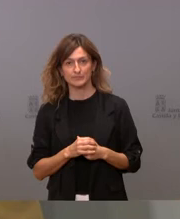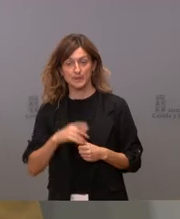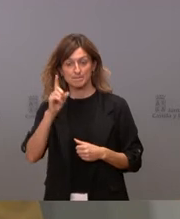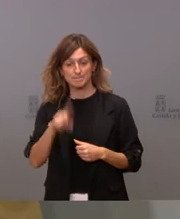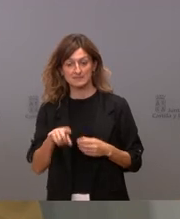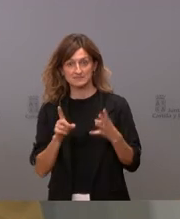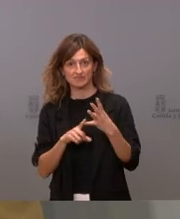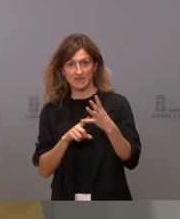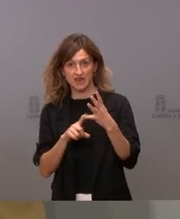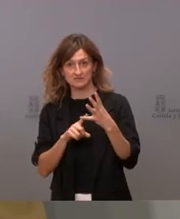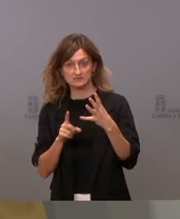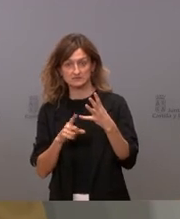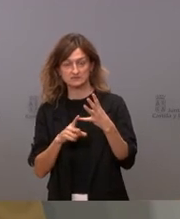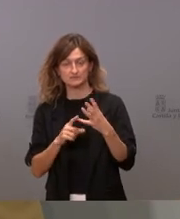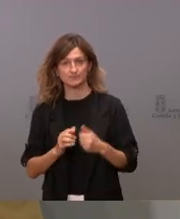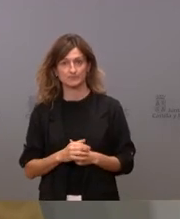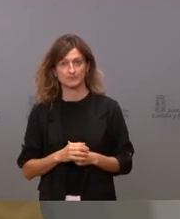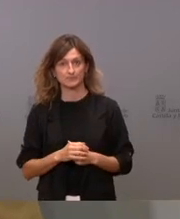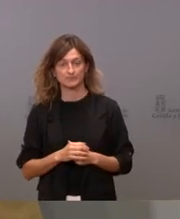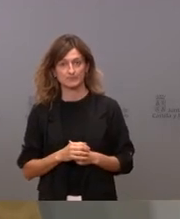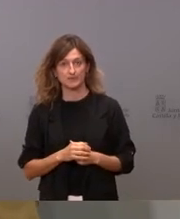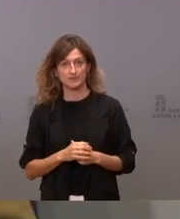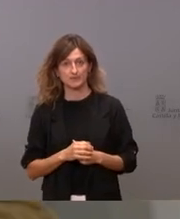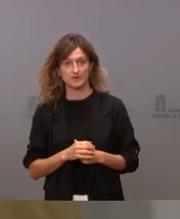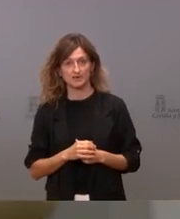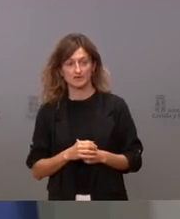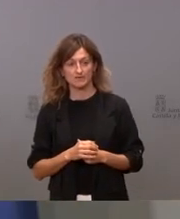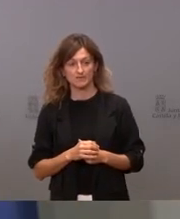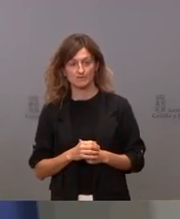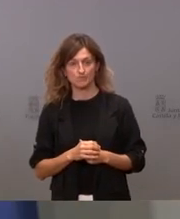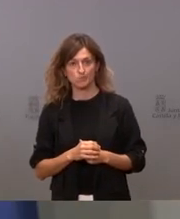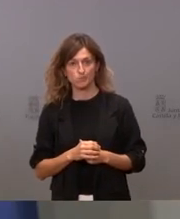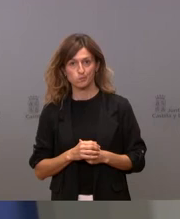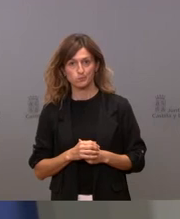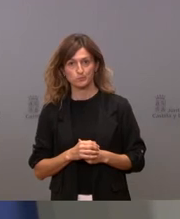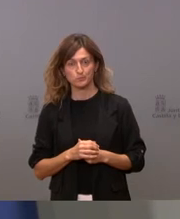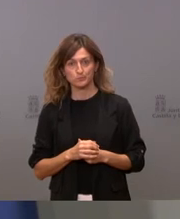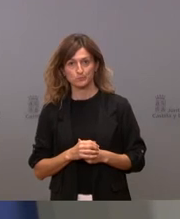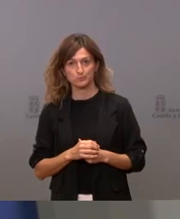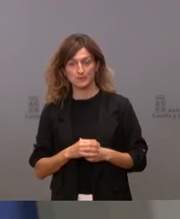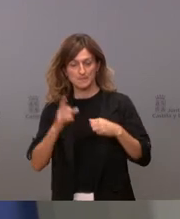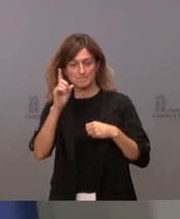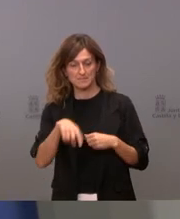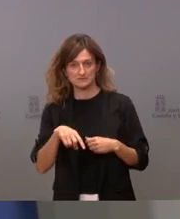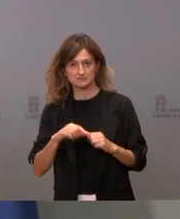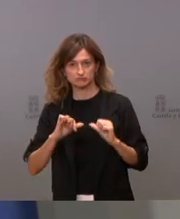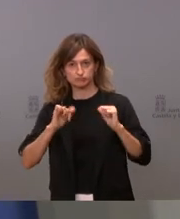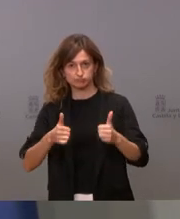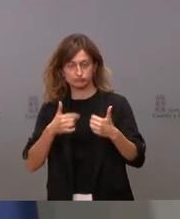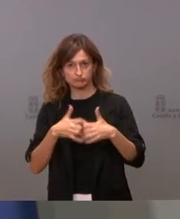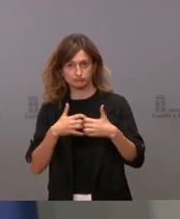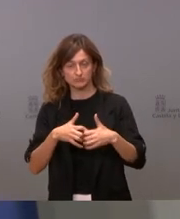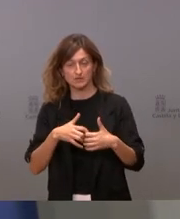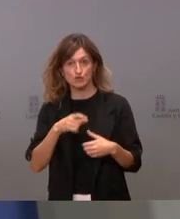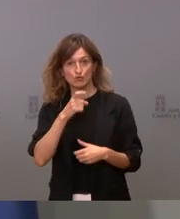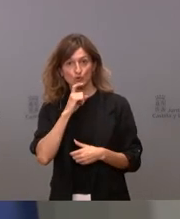este mes. No tenemos problema en iniciar este mismo mes. ¿Y cómo lo vamos a